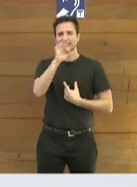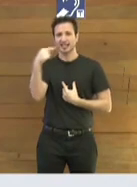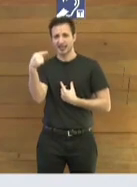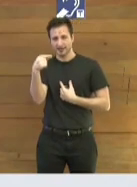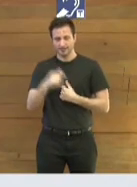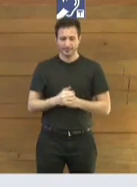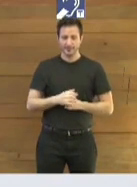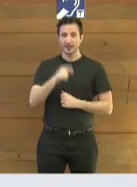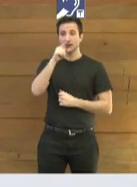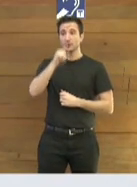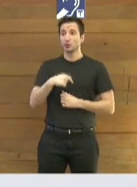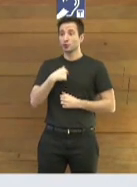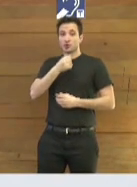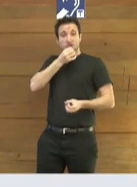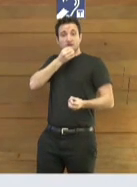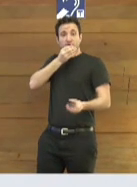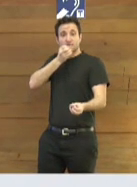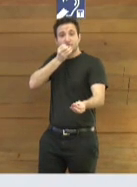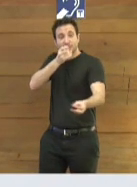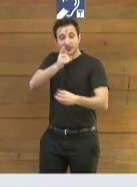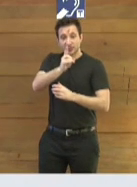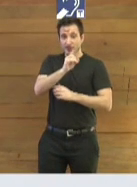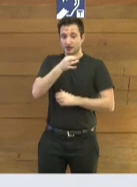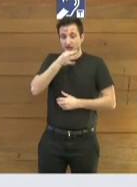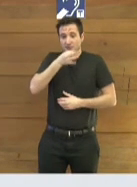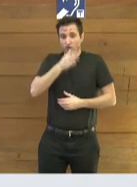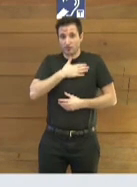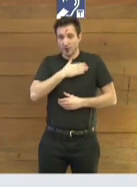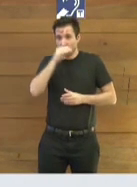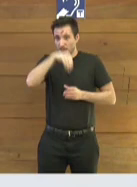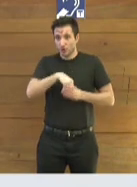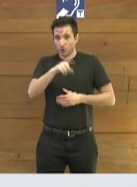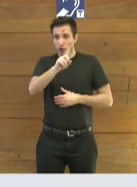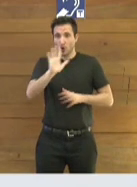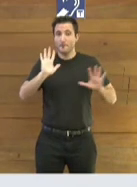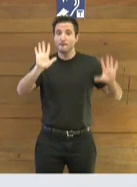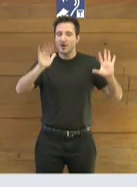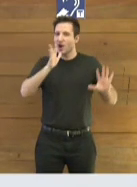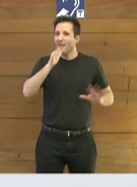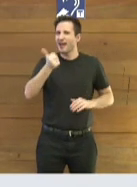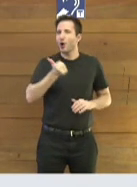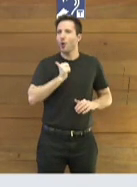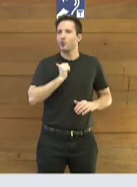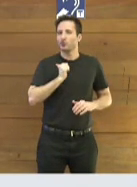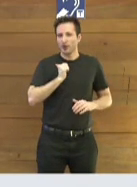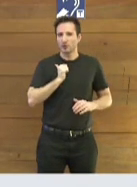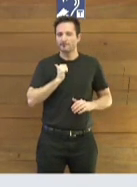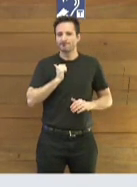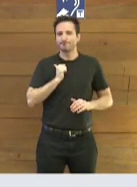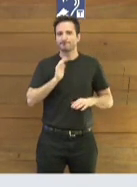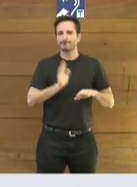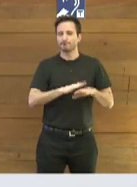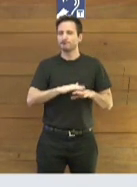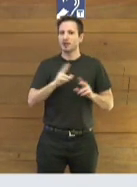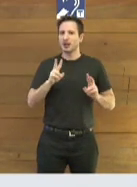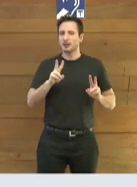Pero no los he dicho durante mi discurso, pero aprovecho ahora la oportunidad para reafirmar